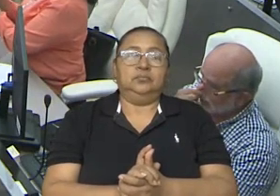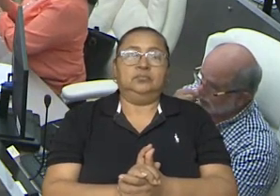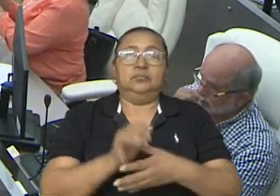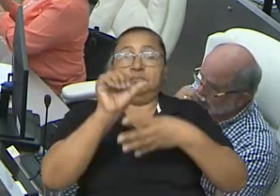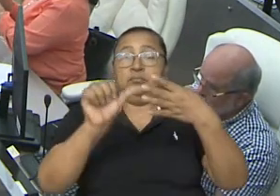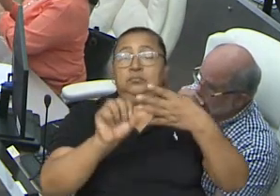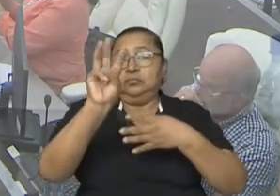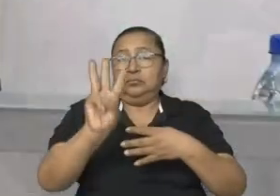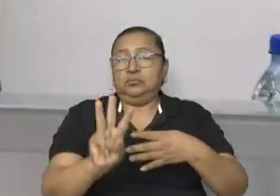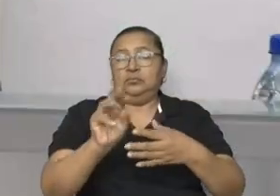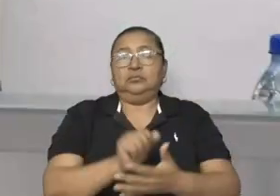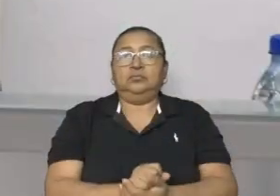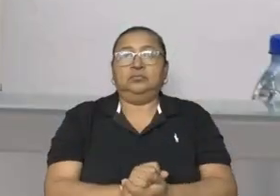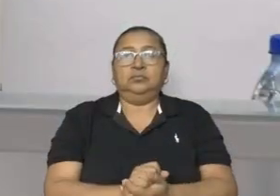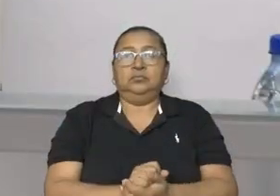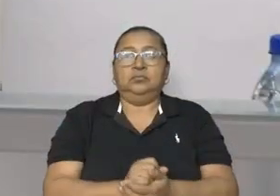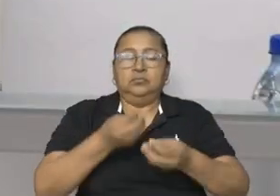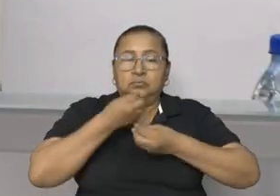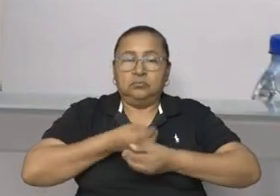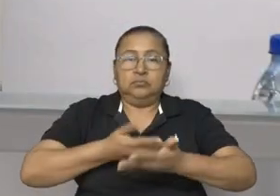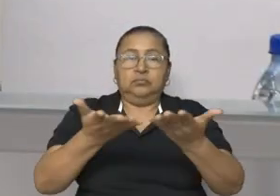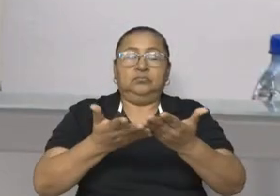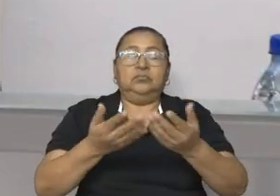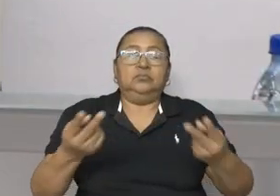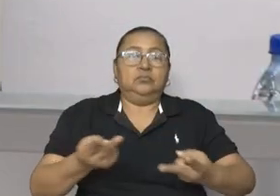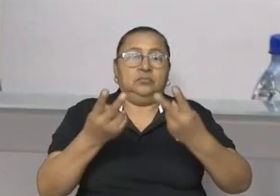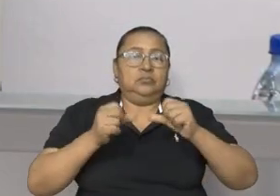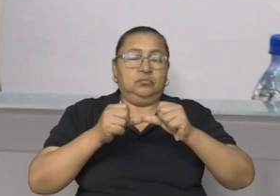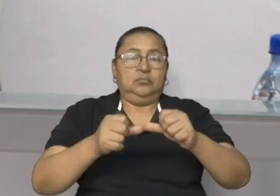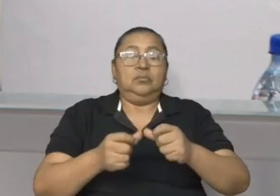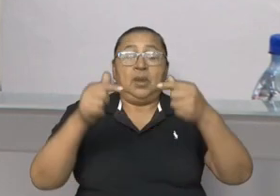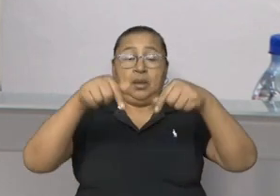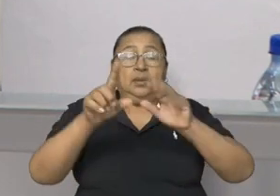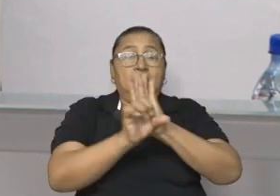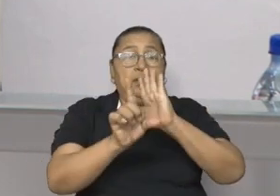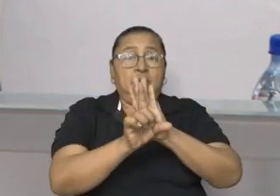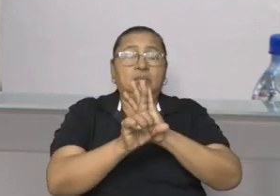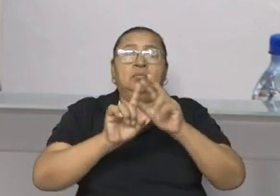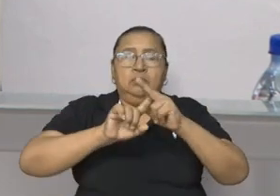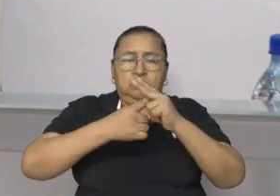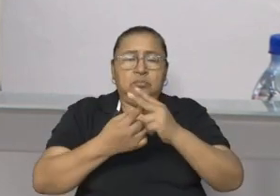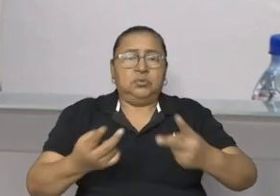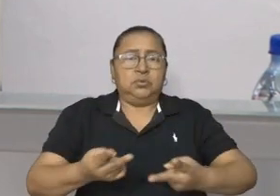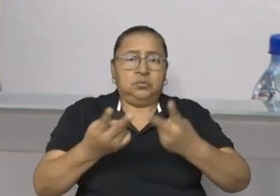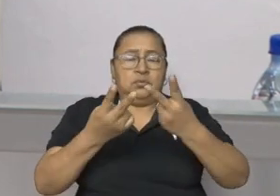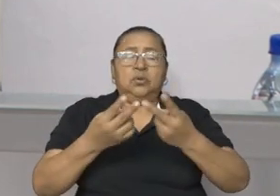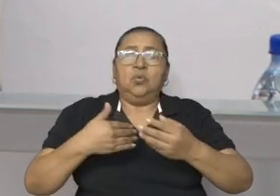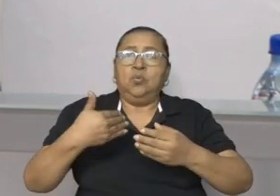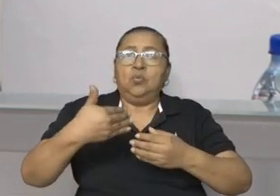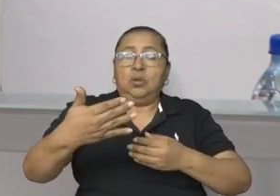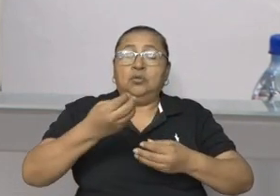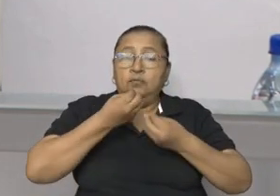Artículo tercero. Publicación y vigencia. La presente ley entrará en vigor a